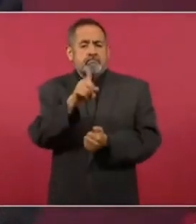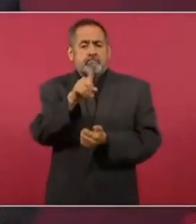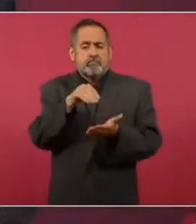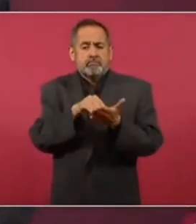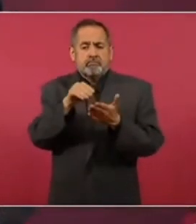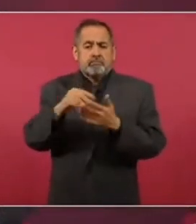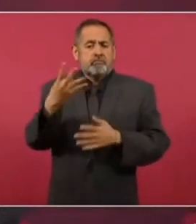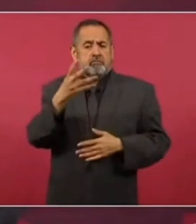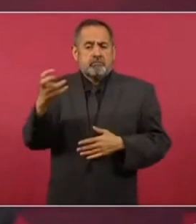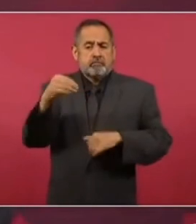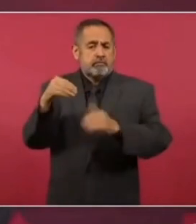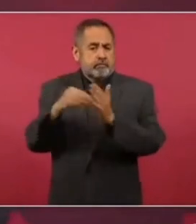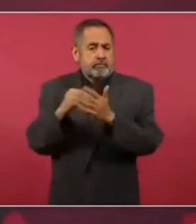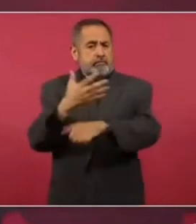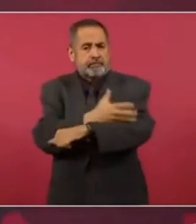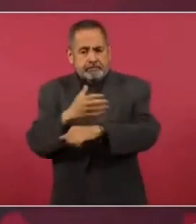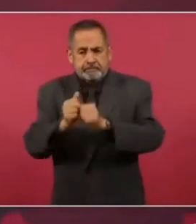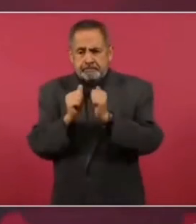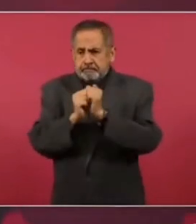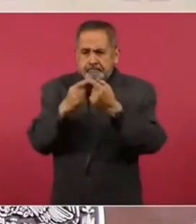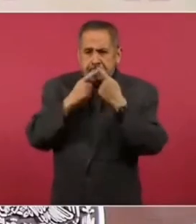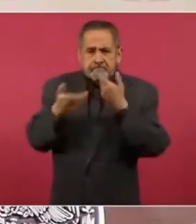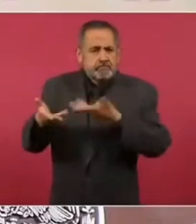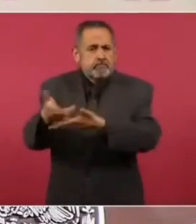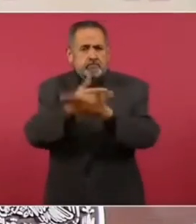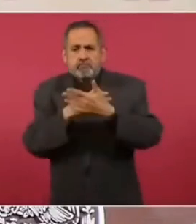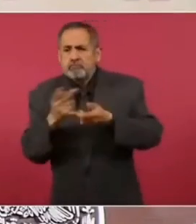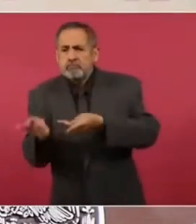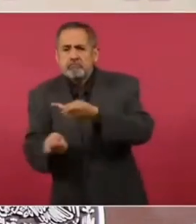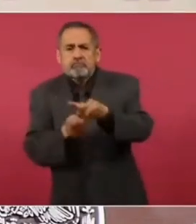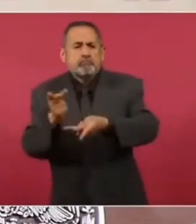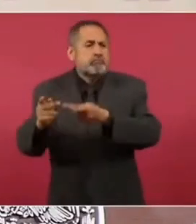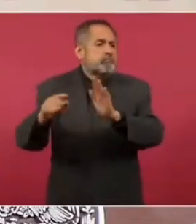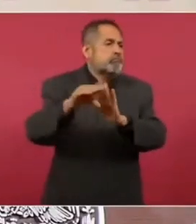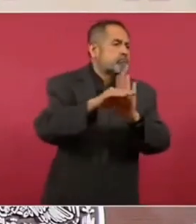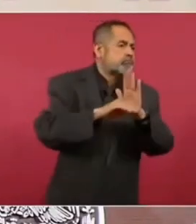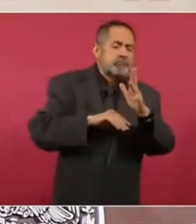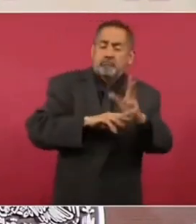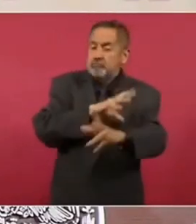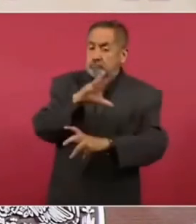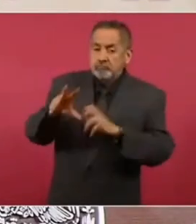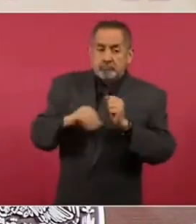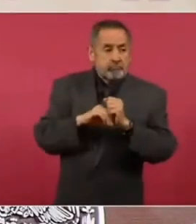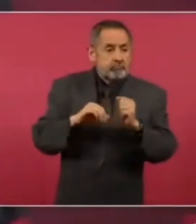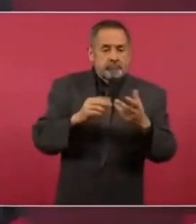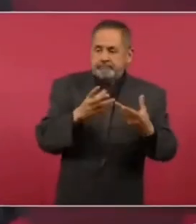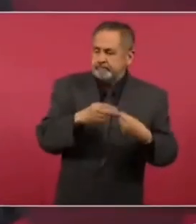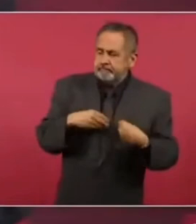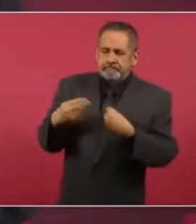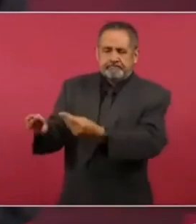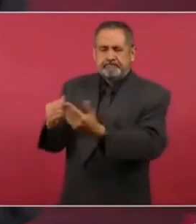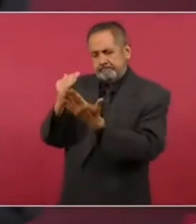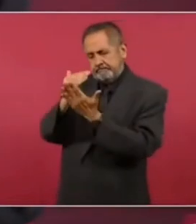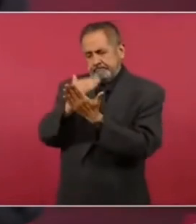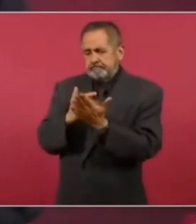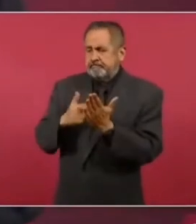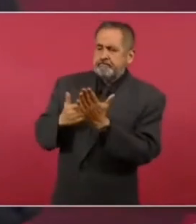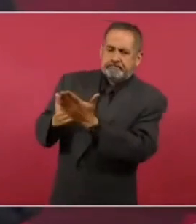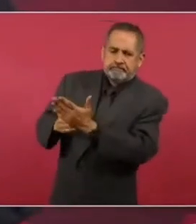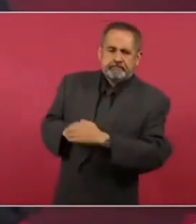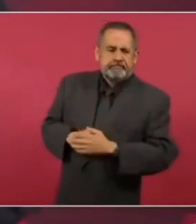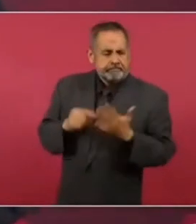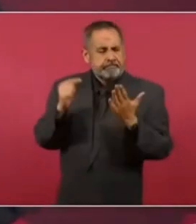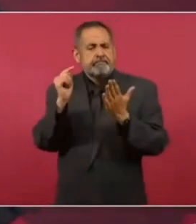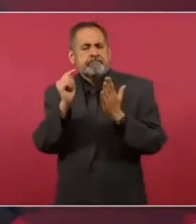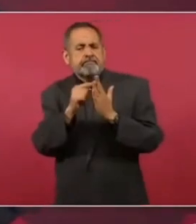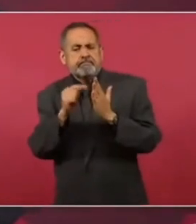cuatrocientos mil compañeros a través de una consulta nacional. Señor presidente, algunas de esas